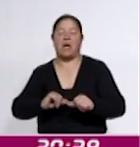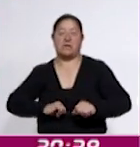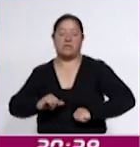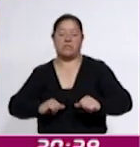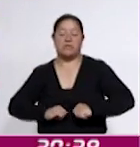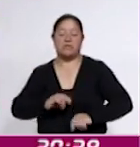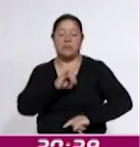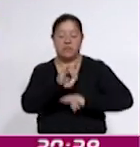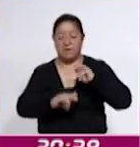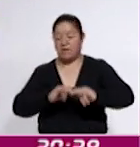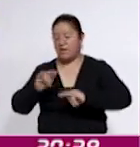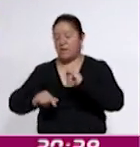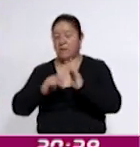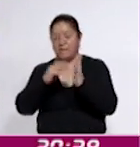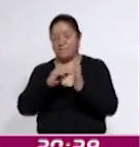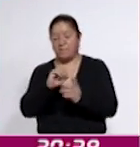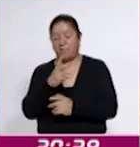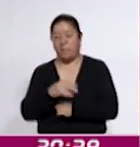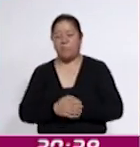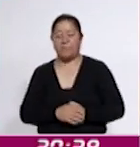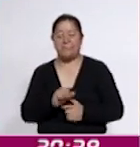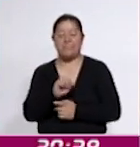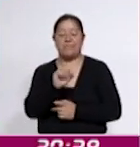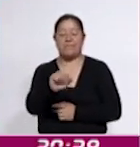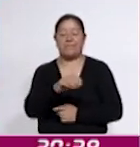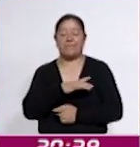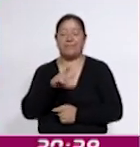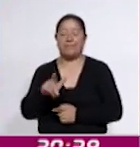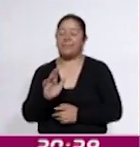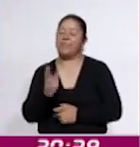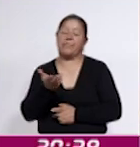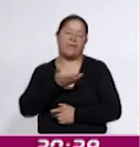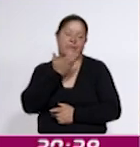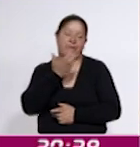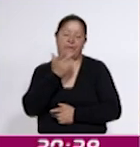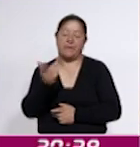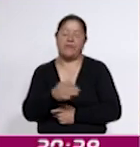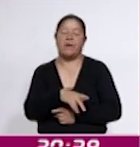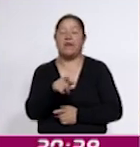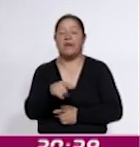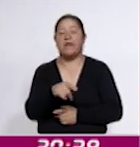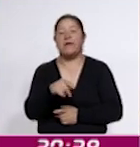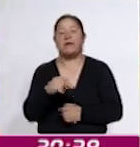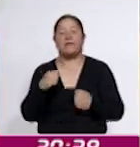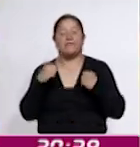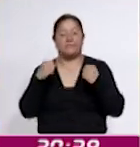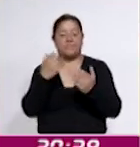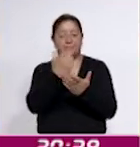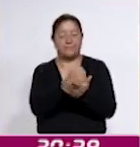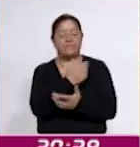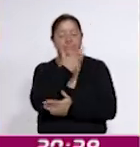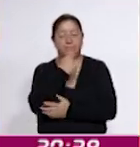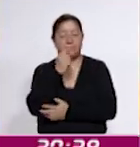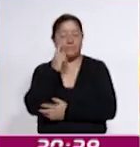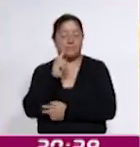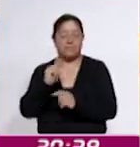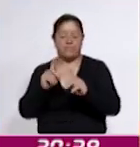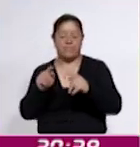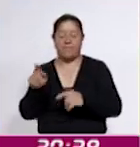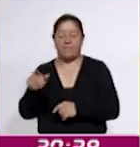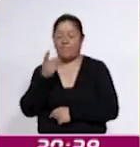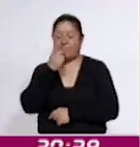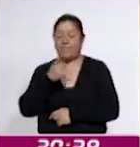2024 se llevará a cabo este sábado el prestigioso clásico Miss y Mr. Tlaxcala. Así lo dio a conocer la presidenta de la asociación,